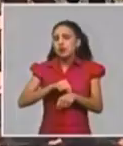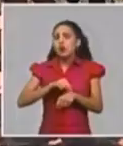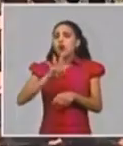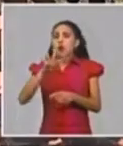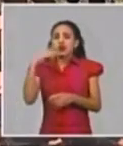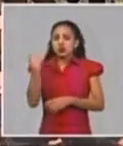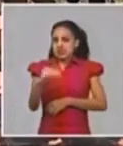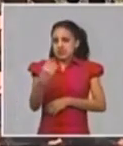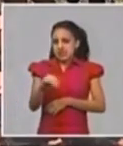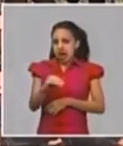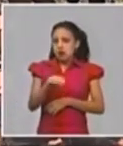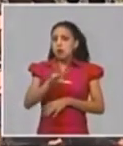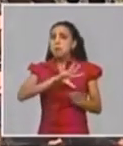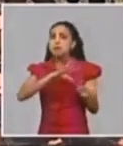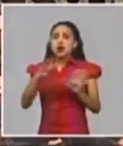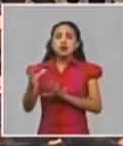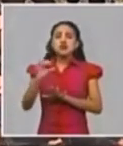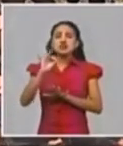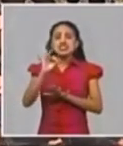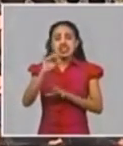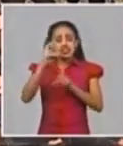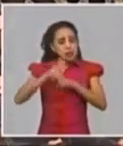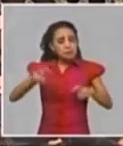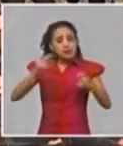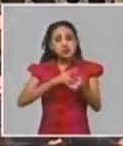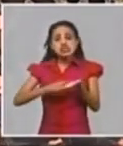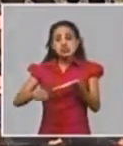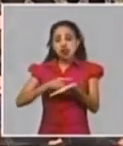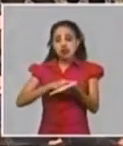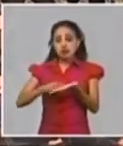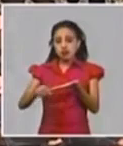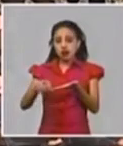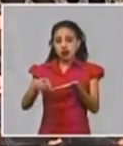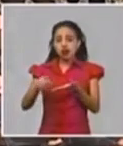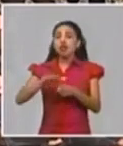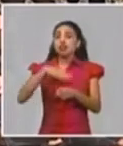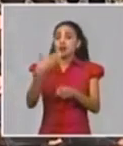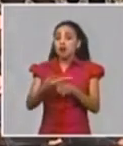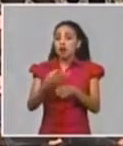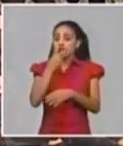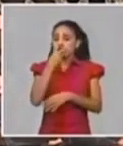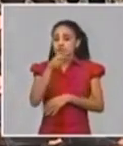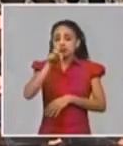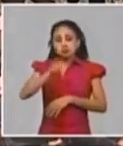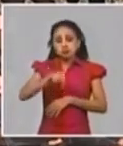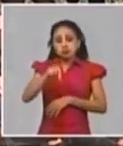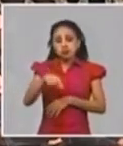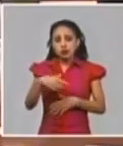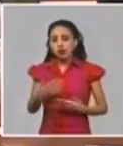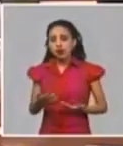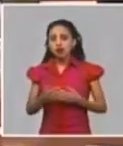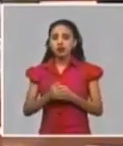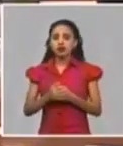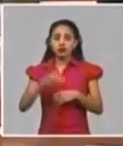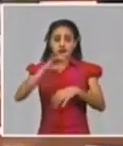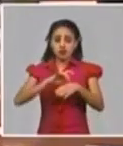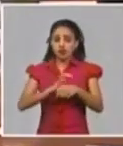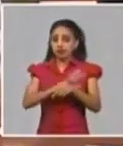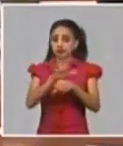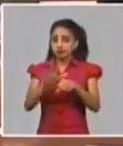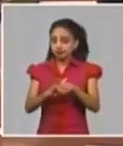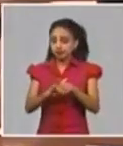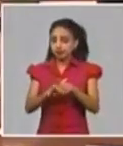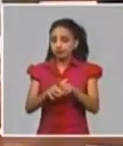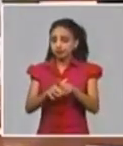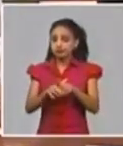da, Juliana, más o menos siete investigaciones por semana las que se han estado poniendo en función de la COVID-19. Y es